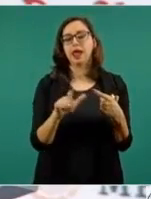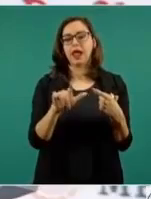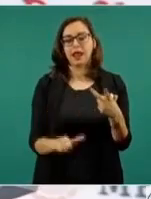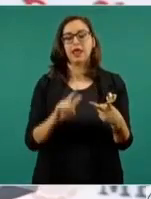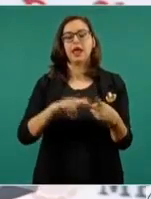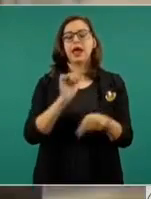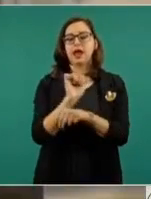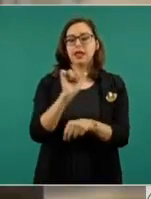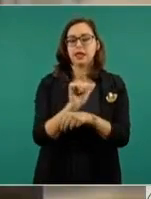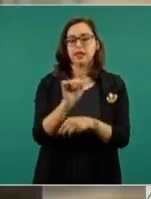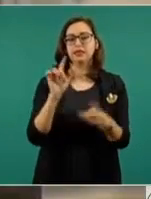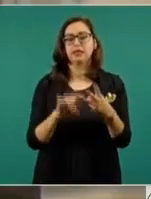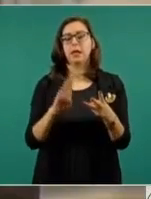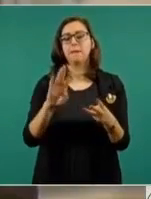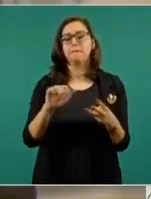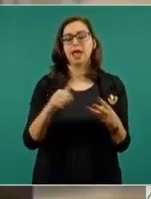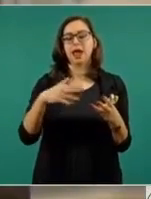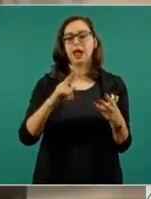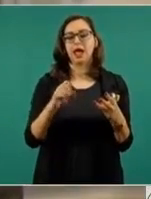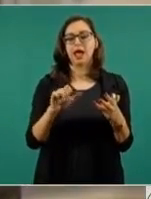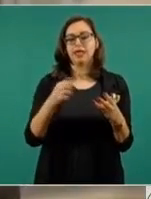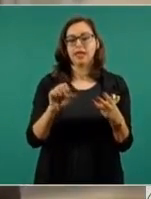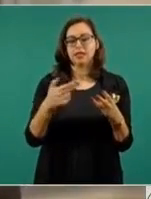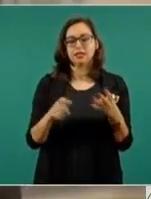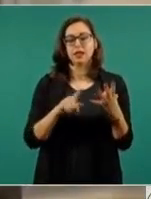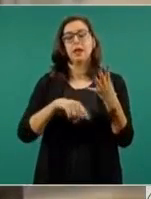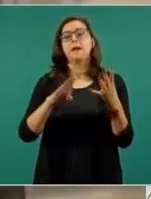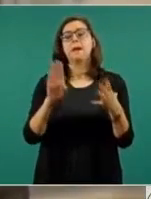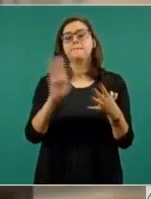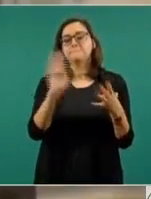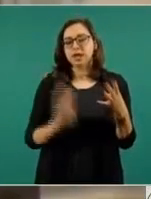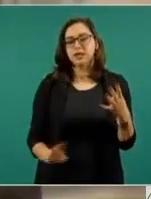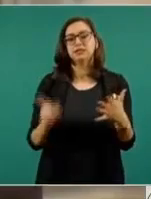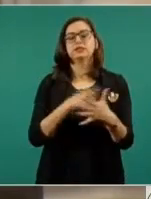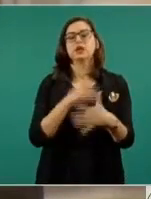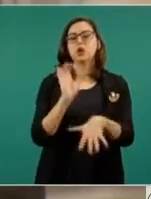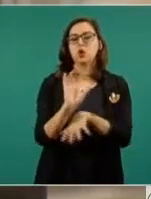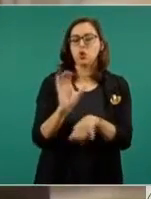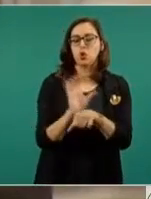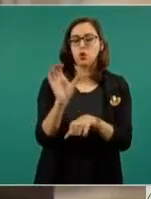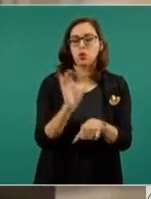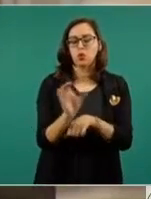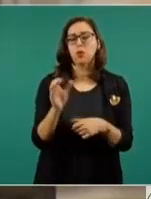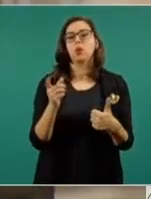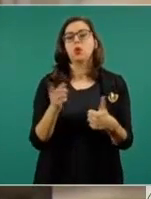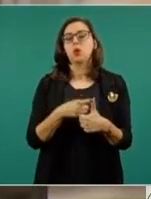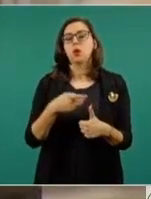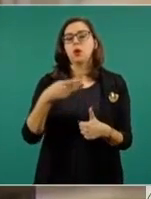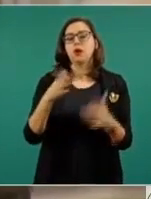Argentina, Bangladesh, Belice, Colombia, Costa de Marfil,